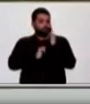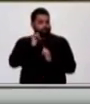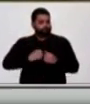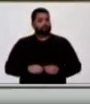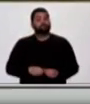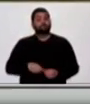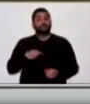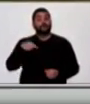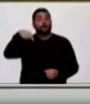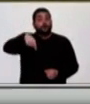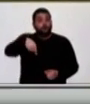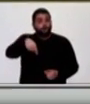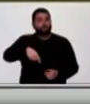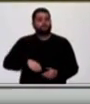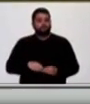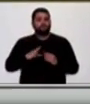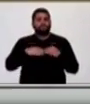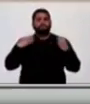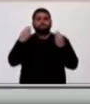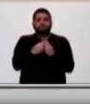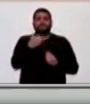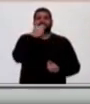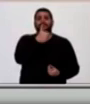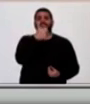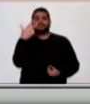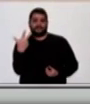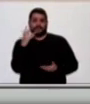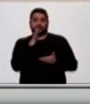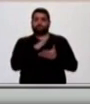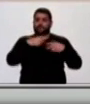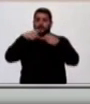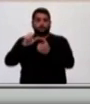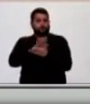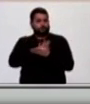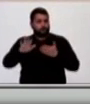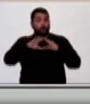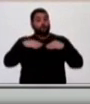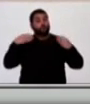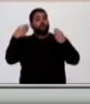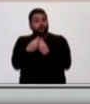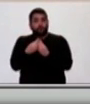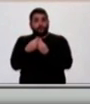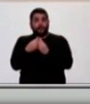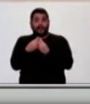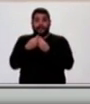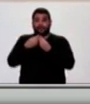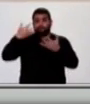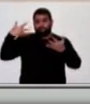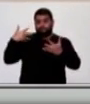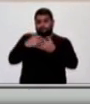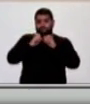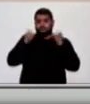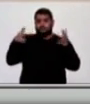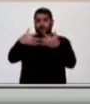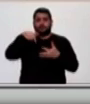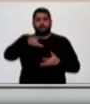En el día de la fecha se han registrado 63 casos nuevos. Esto da un total de casos desde que comenzó la pandemia en